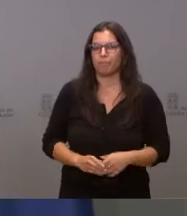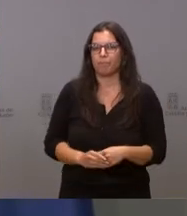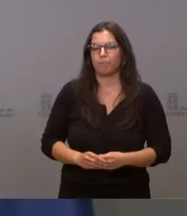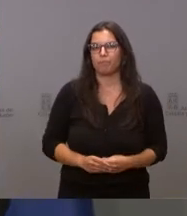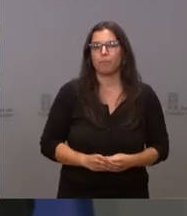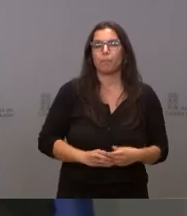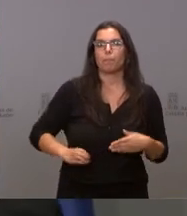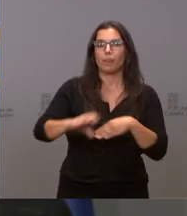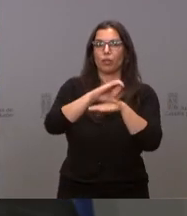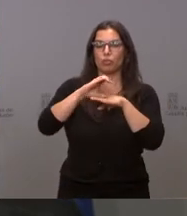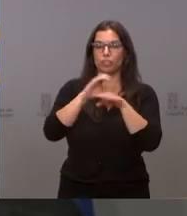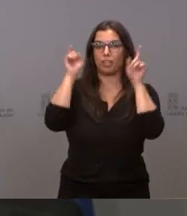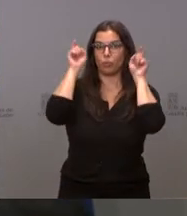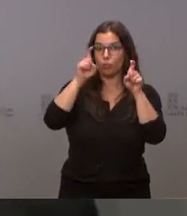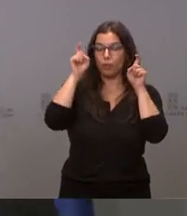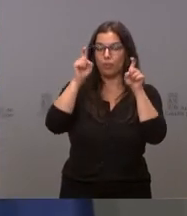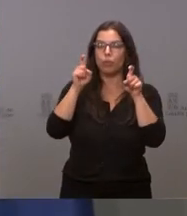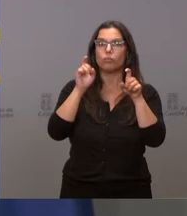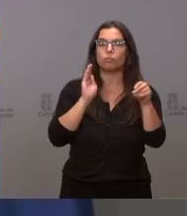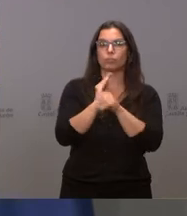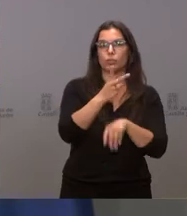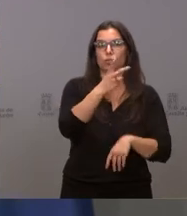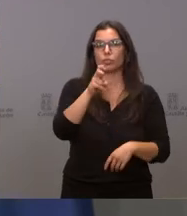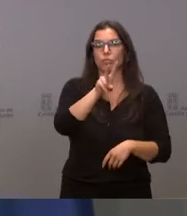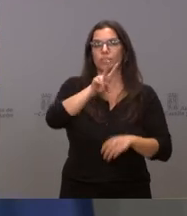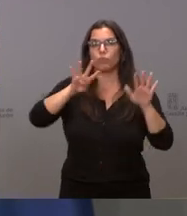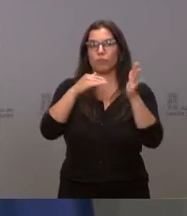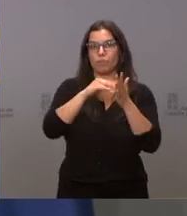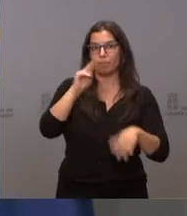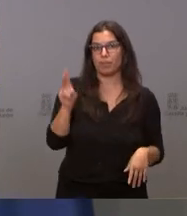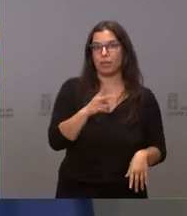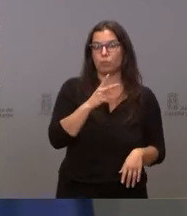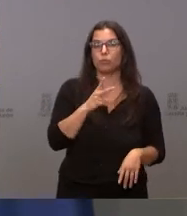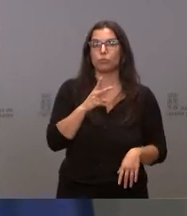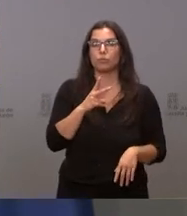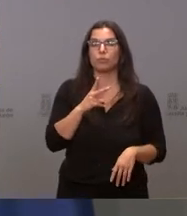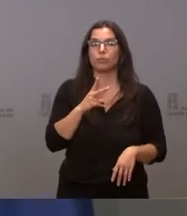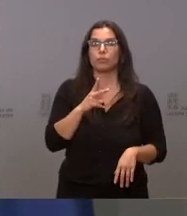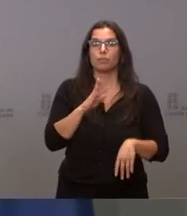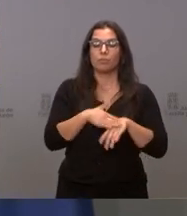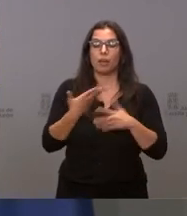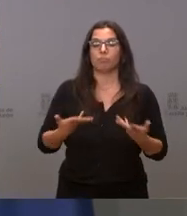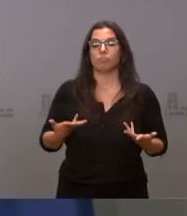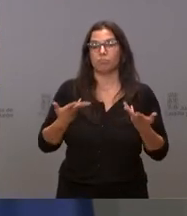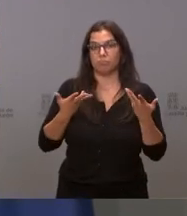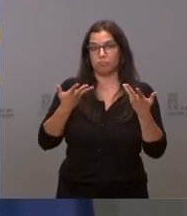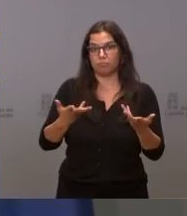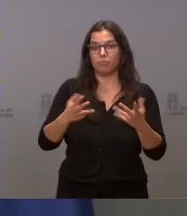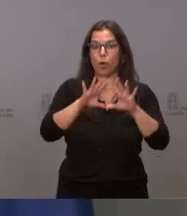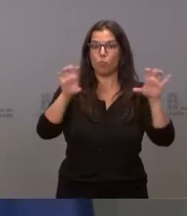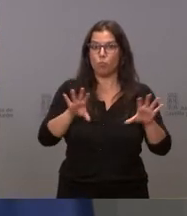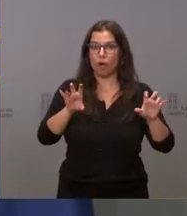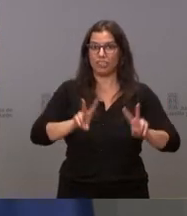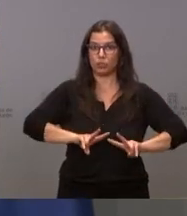La Consejería de Educación destina 229.000 euros para dotar de nuevo mobiliario y